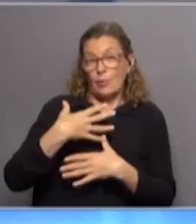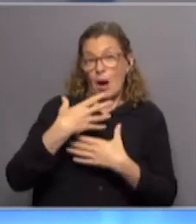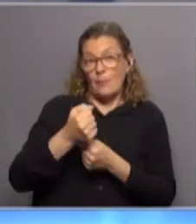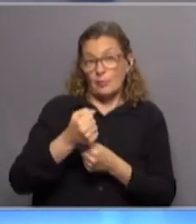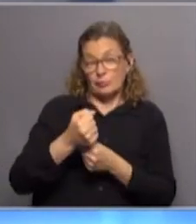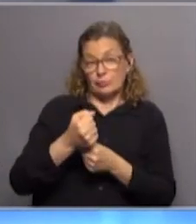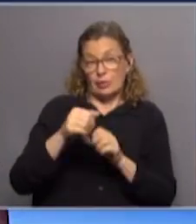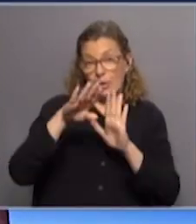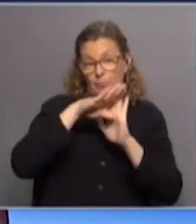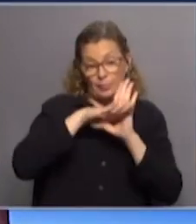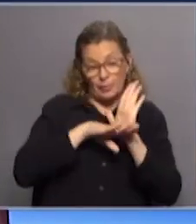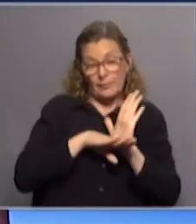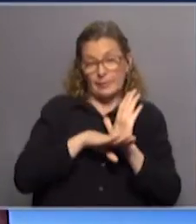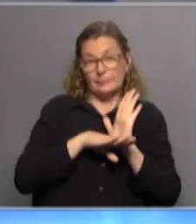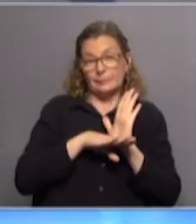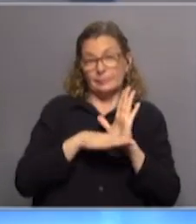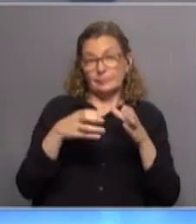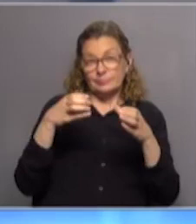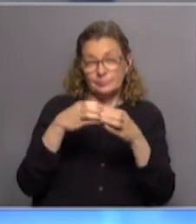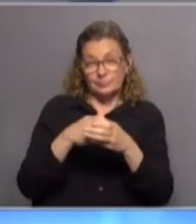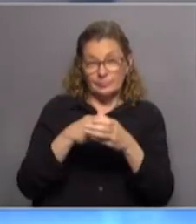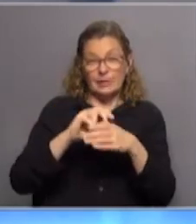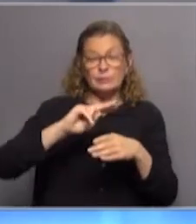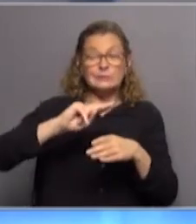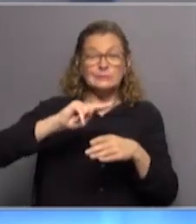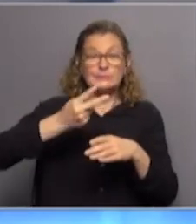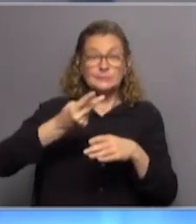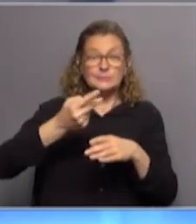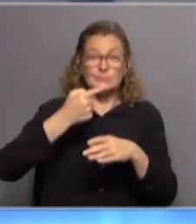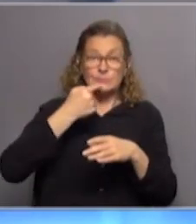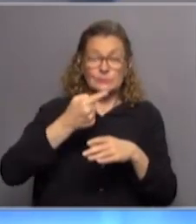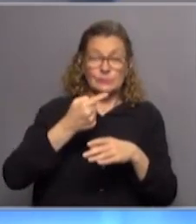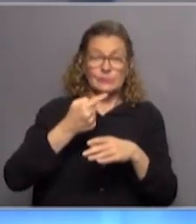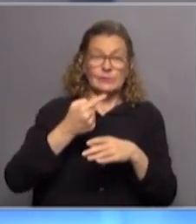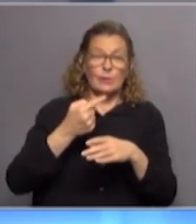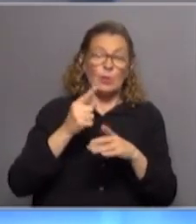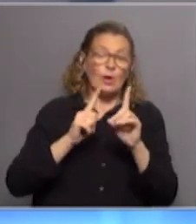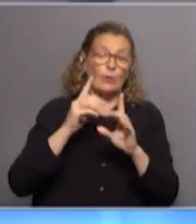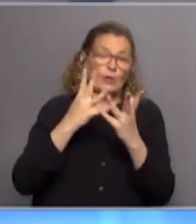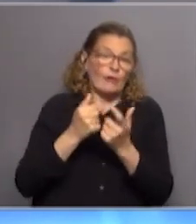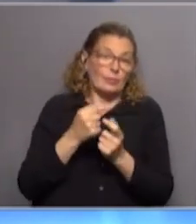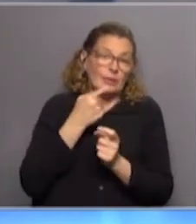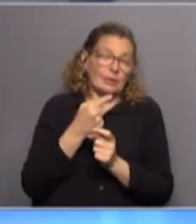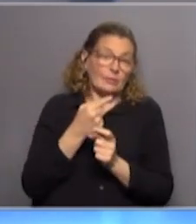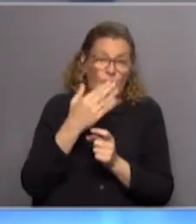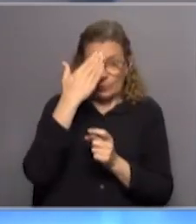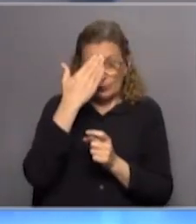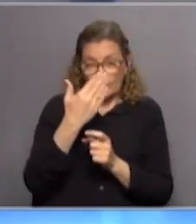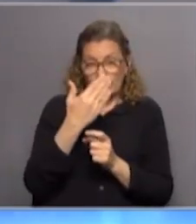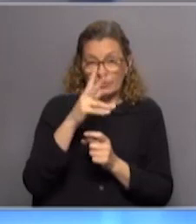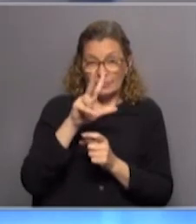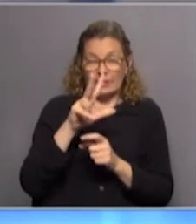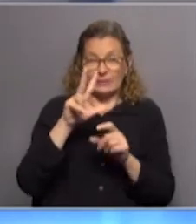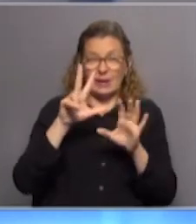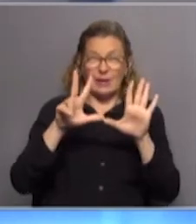contempladas en su programa. El partido que está segundo, digamos, en ese ranking, por decirlo de alguna manera, que es el Frente Amplio, está en